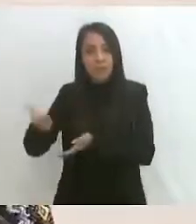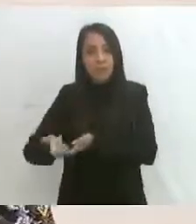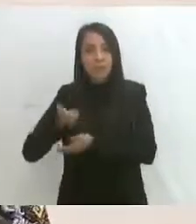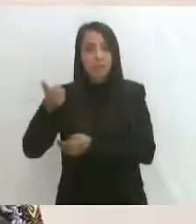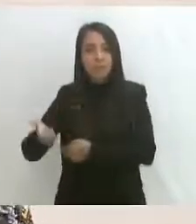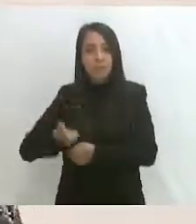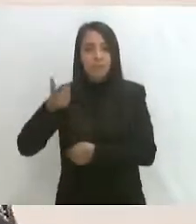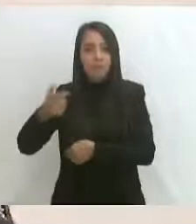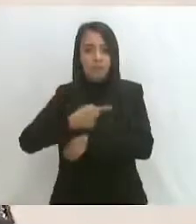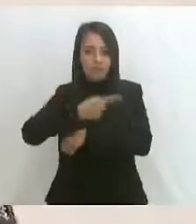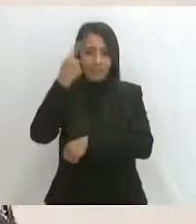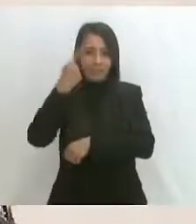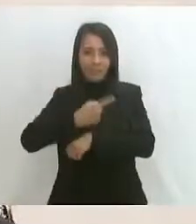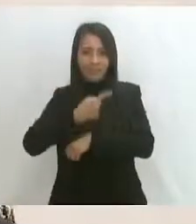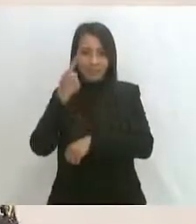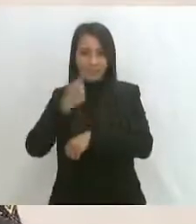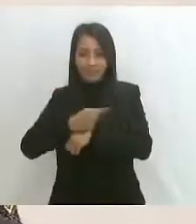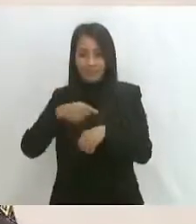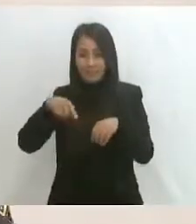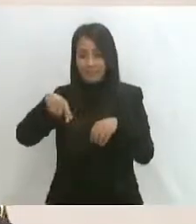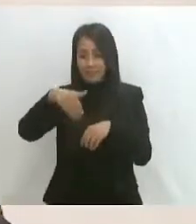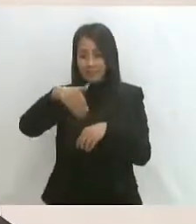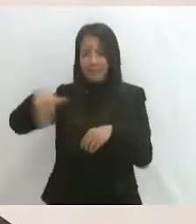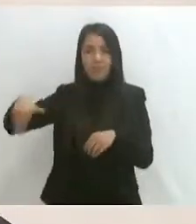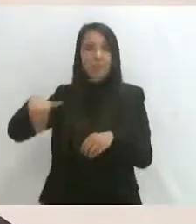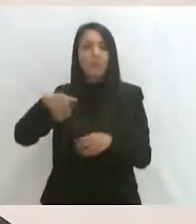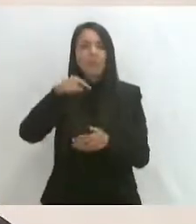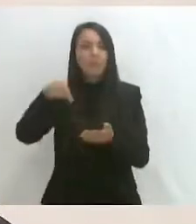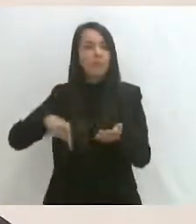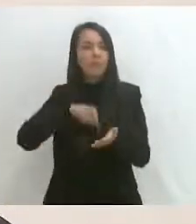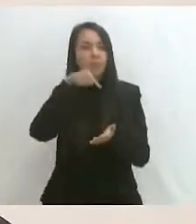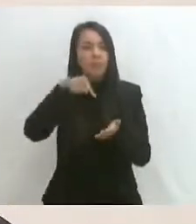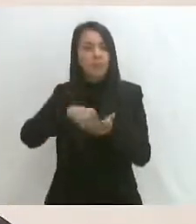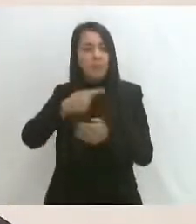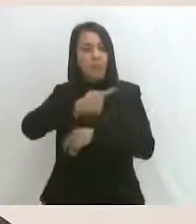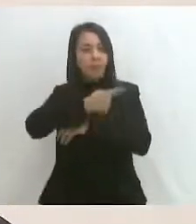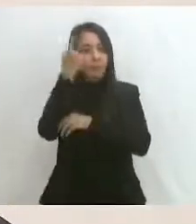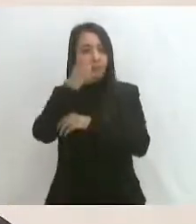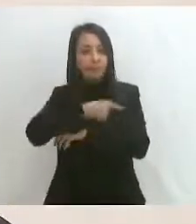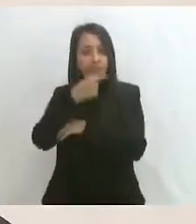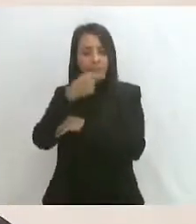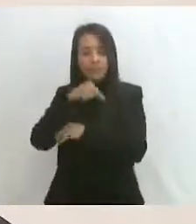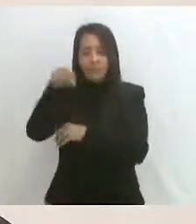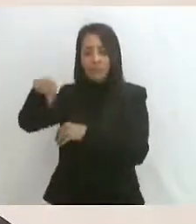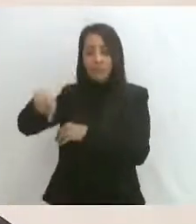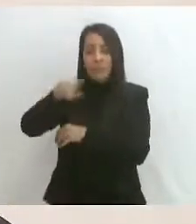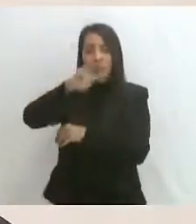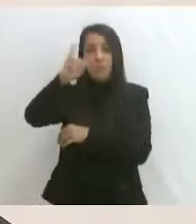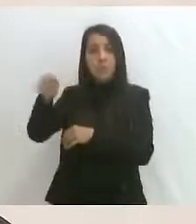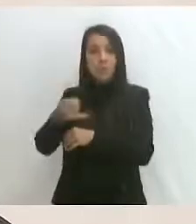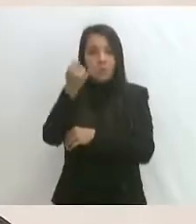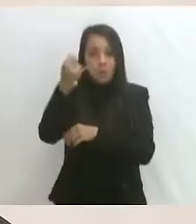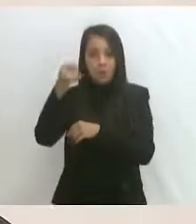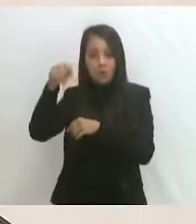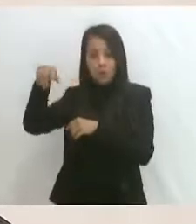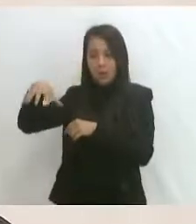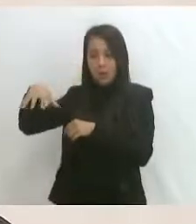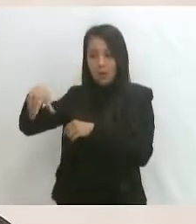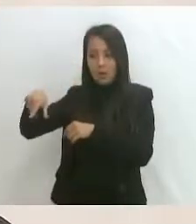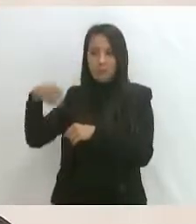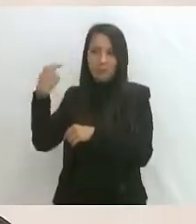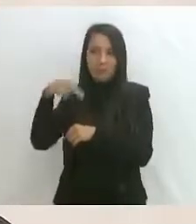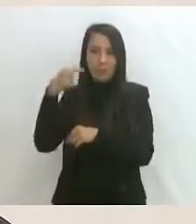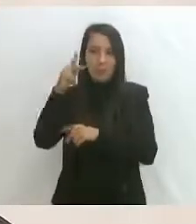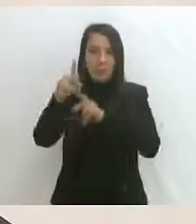Esta plaza de cobro se encuentra en Tijuana, se llama playas de